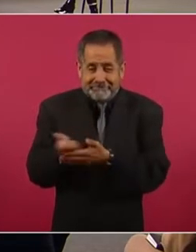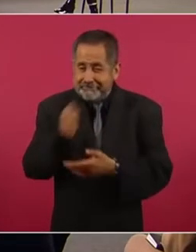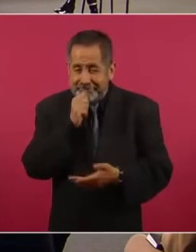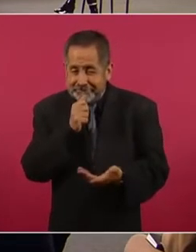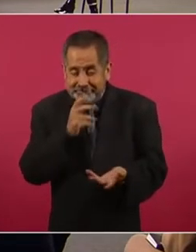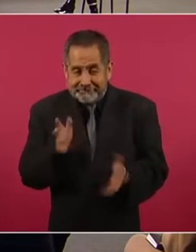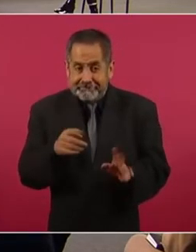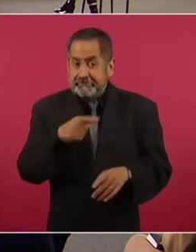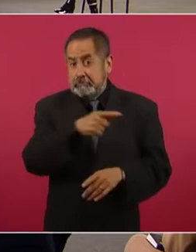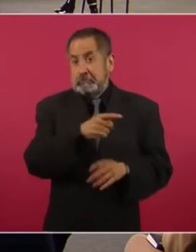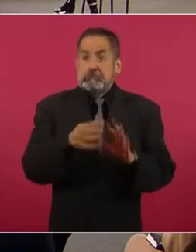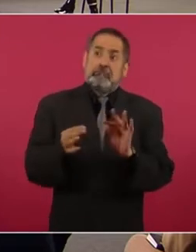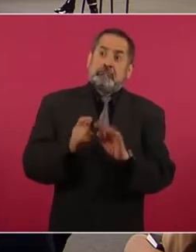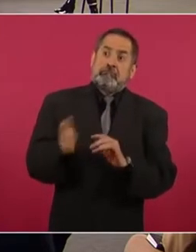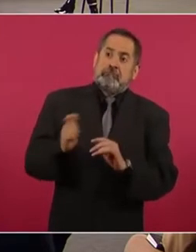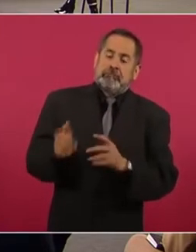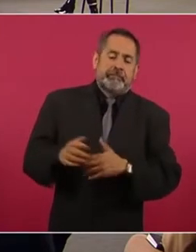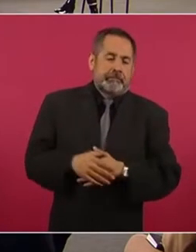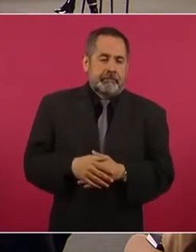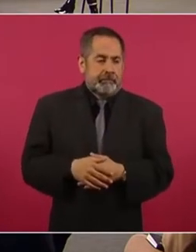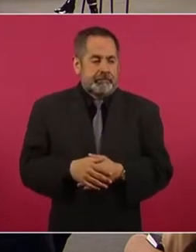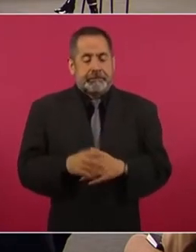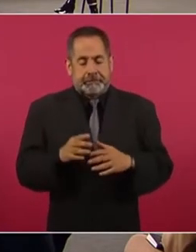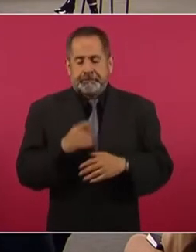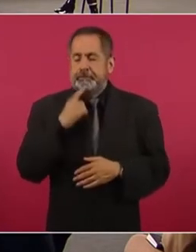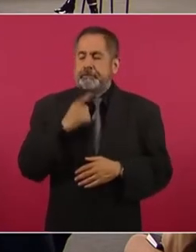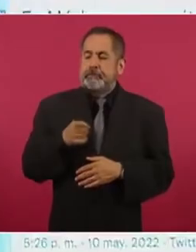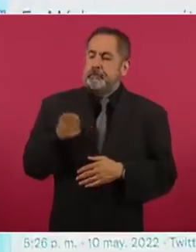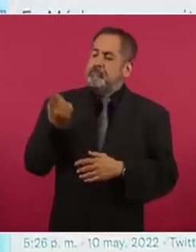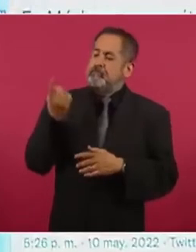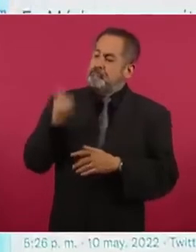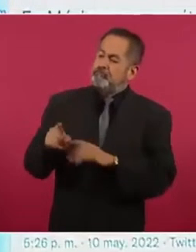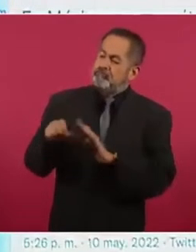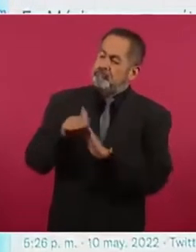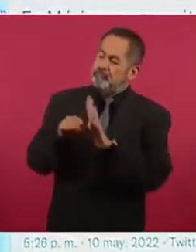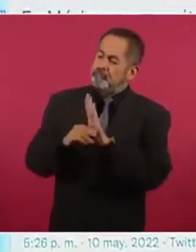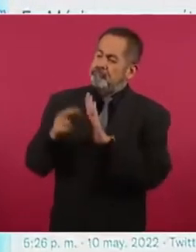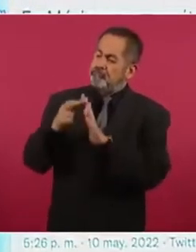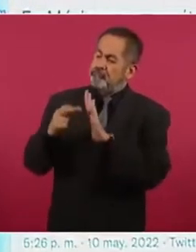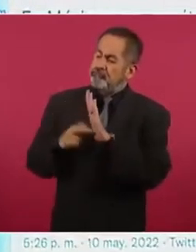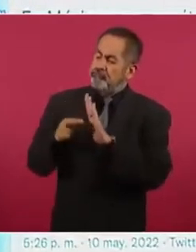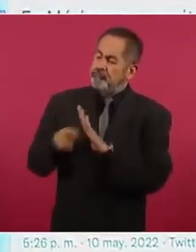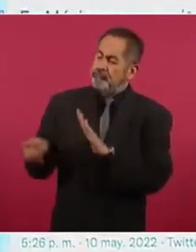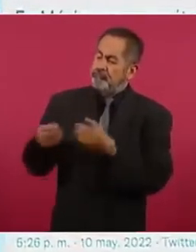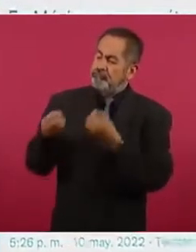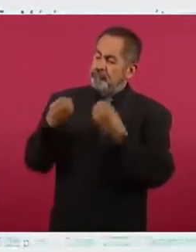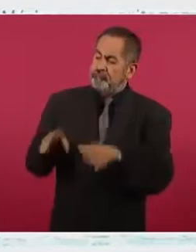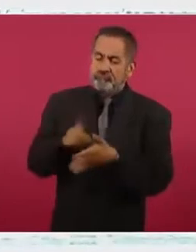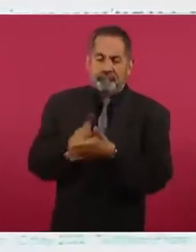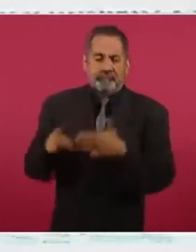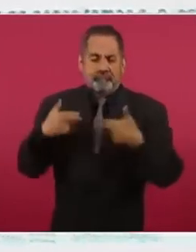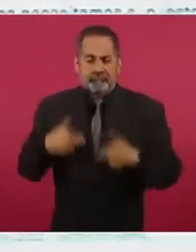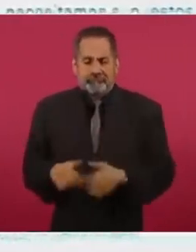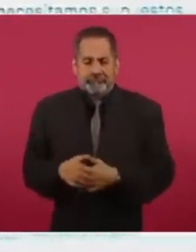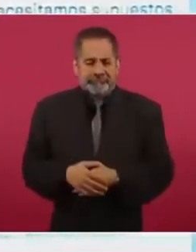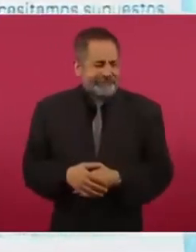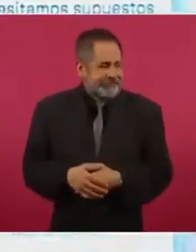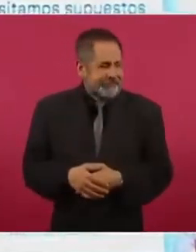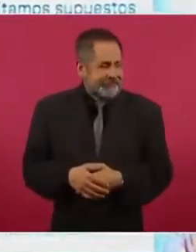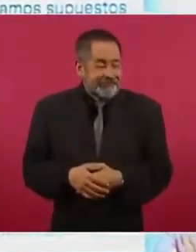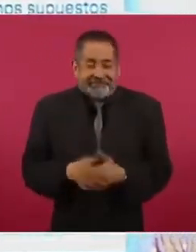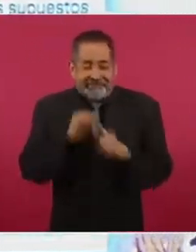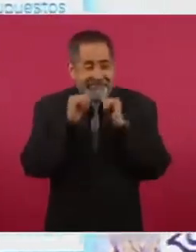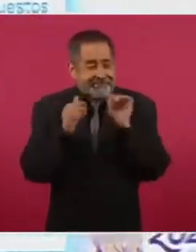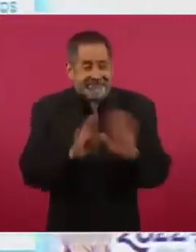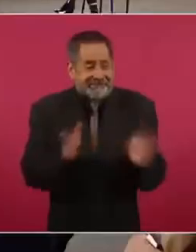sino que se les imponen restricciones violatorias a los derechos humanos. No hay nada todavía,